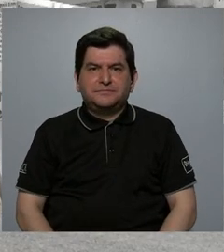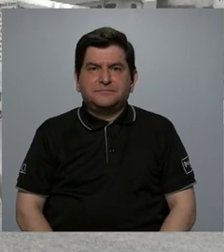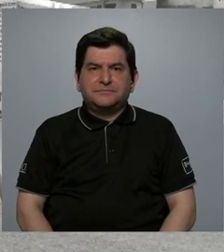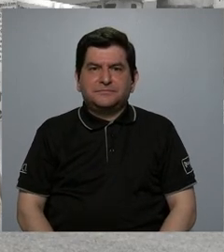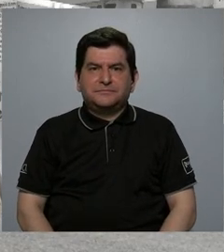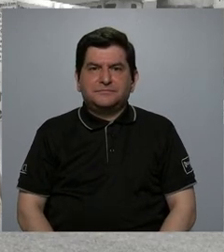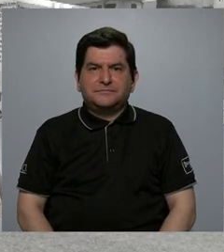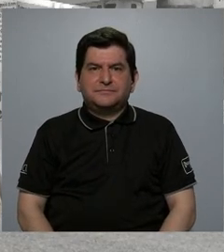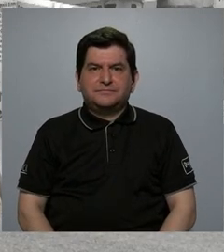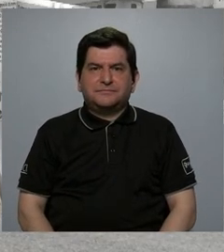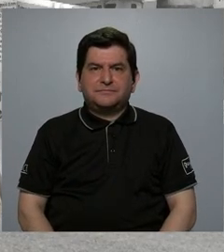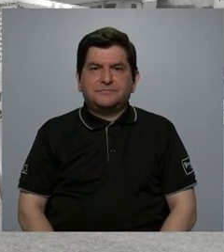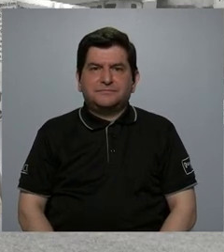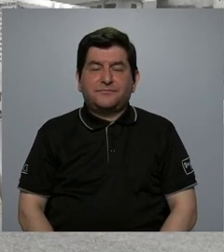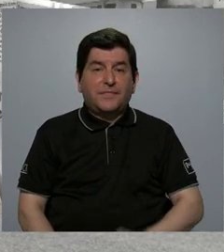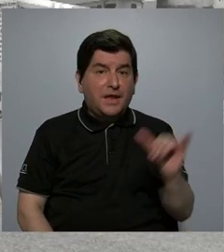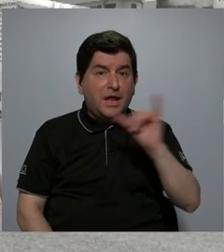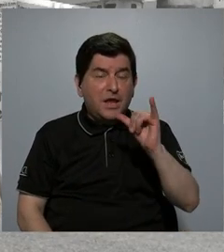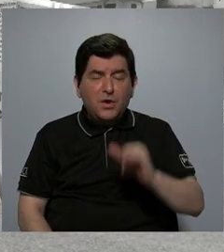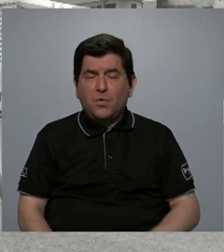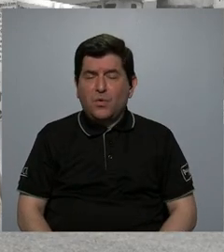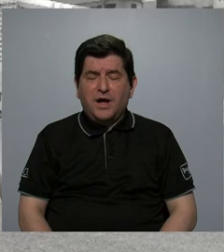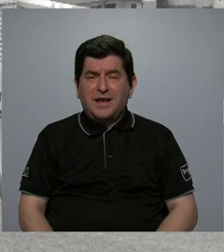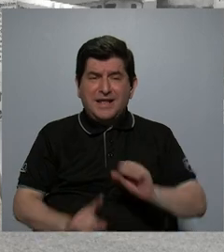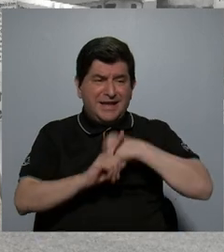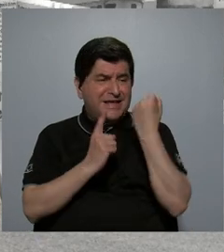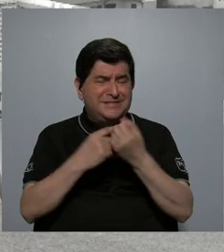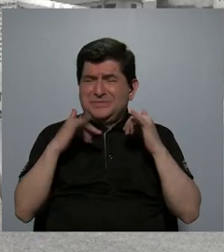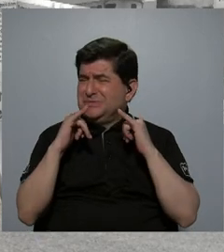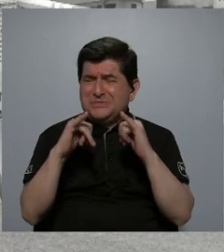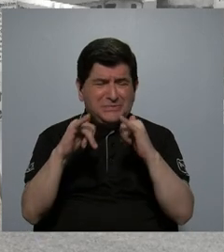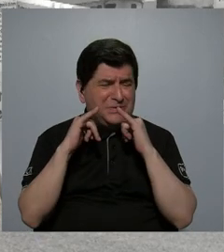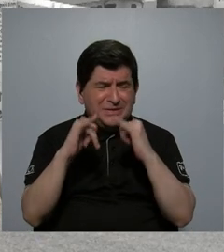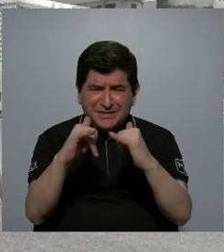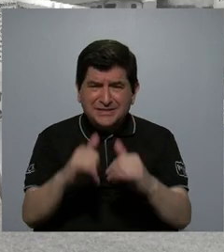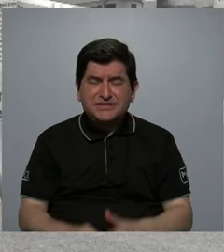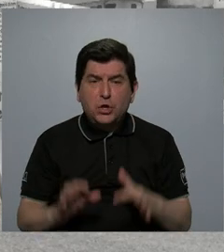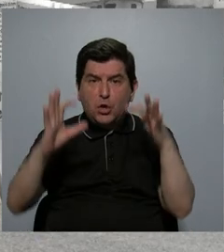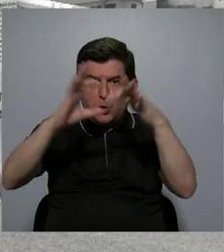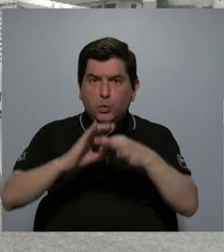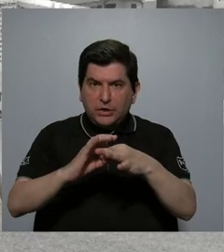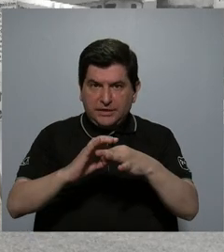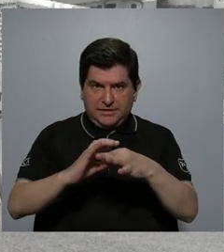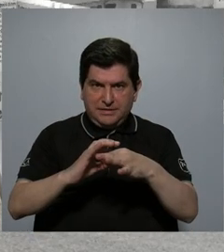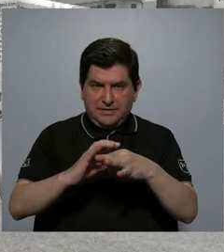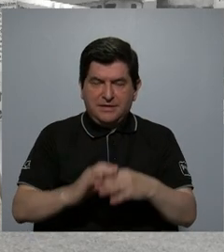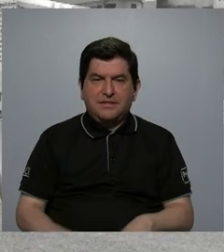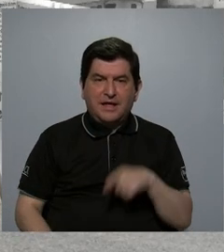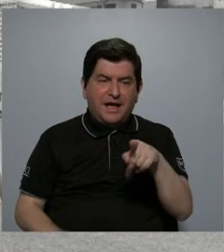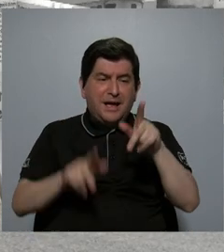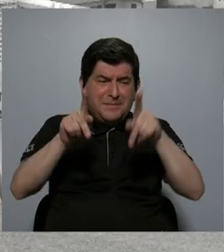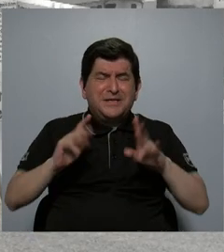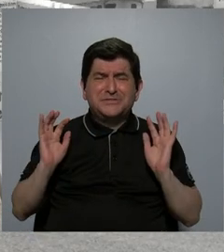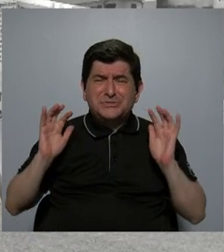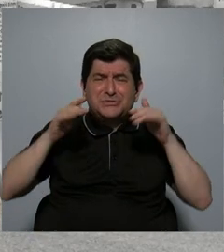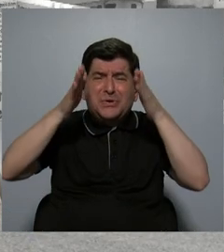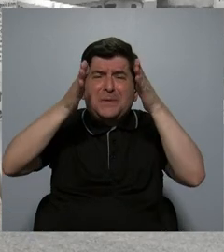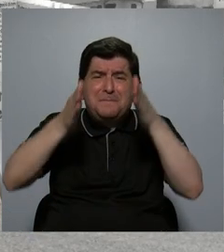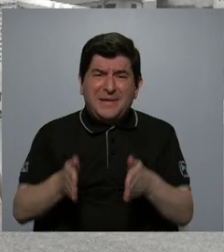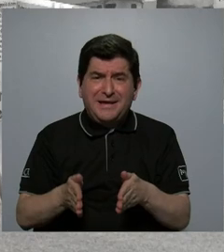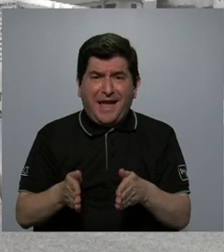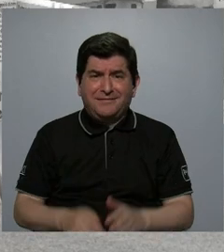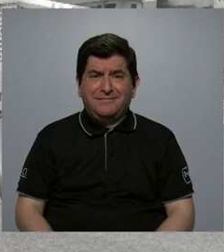también la desigualdad va unida a esa parte de ese inmigrante que tiene que